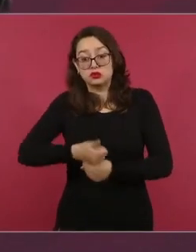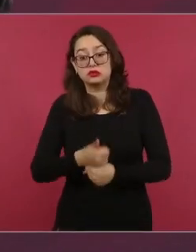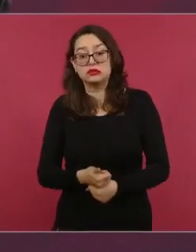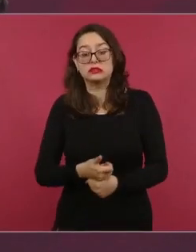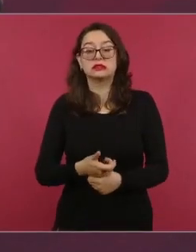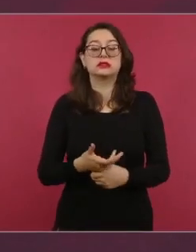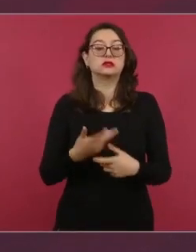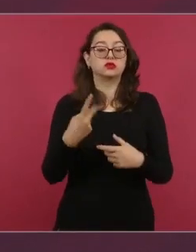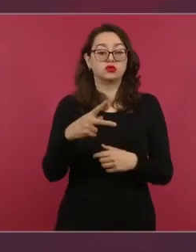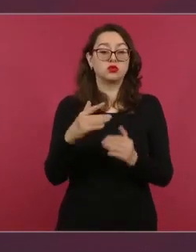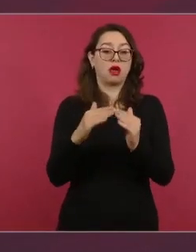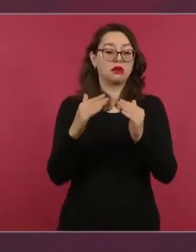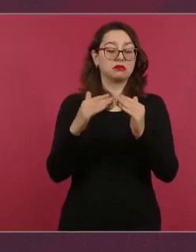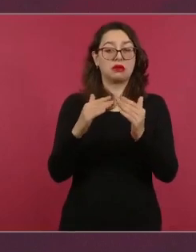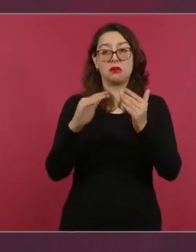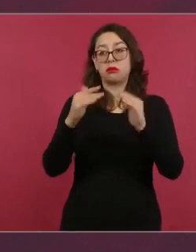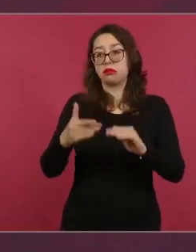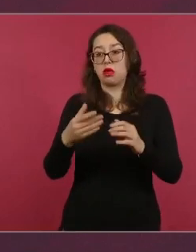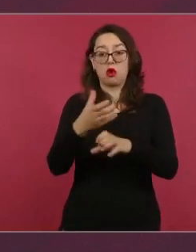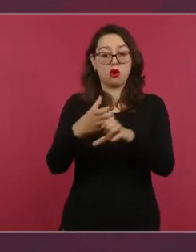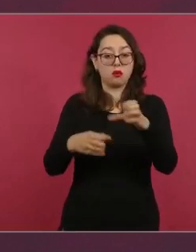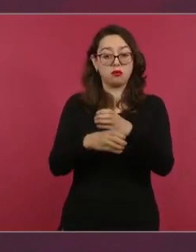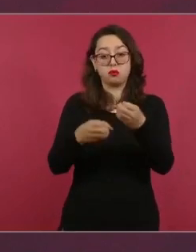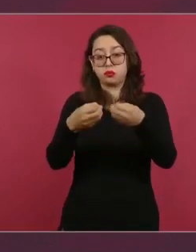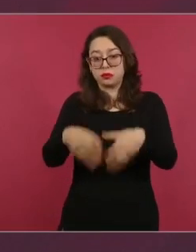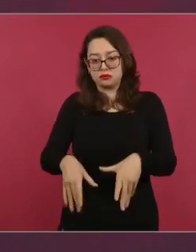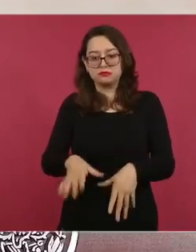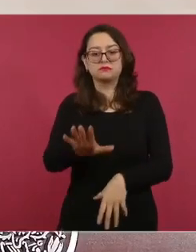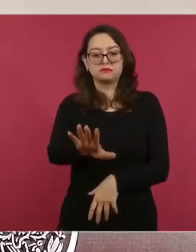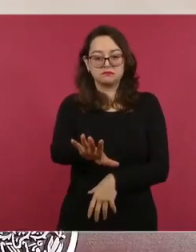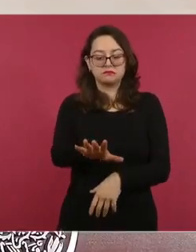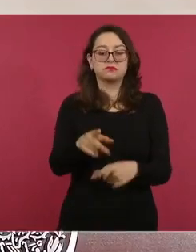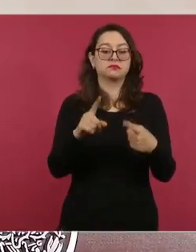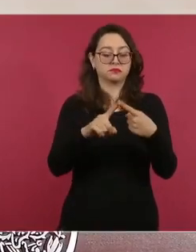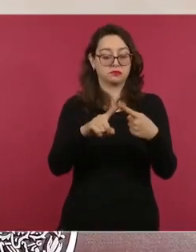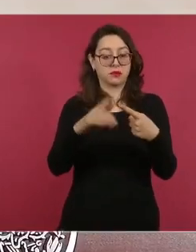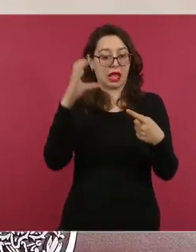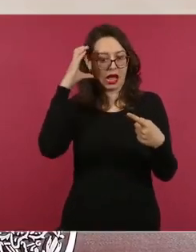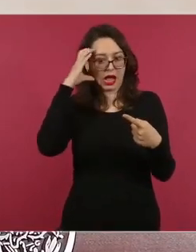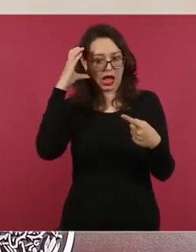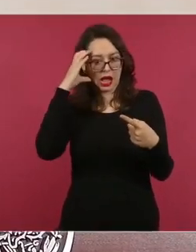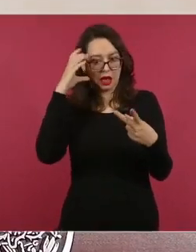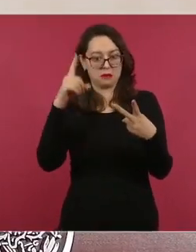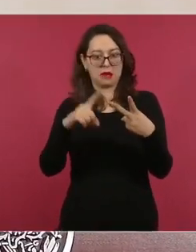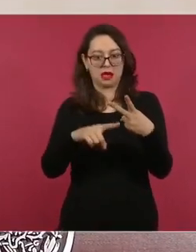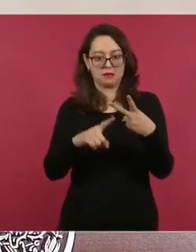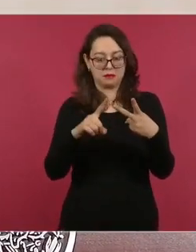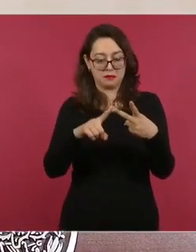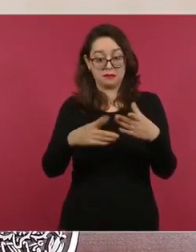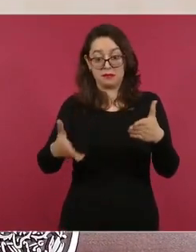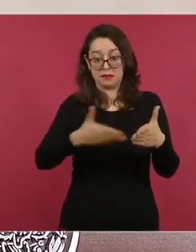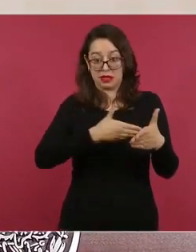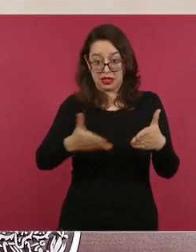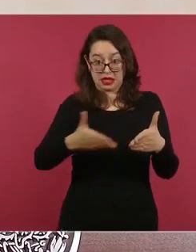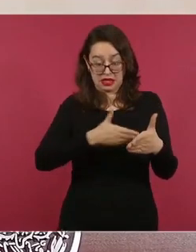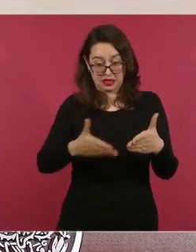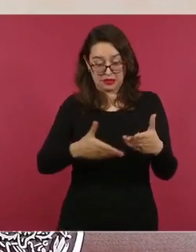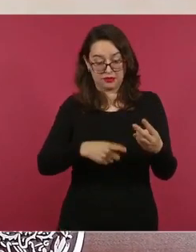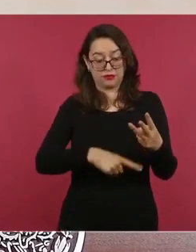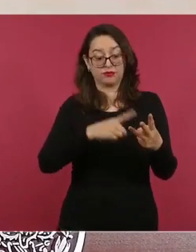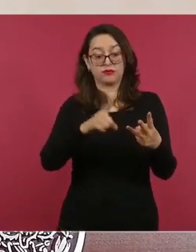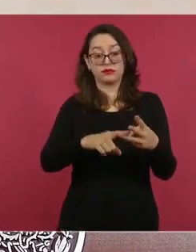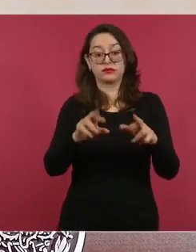domésticos que consiste en una cama, una estufa, un